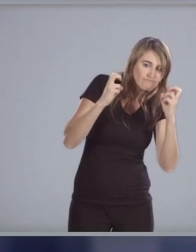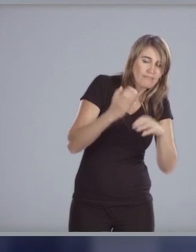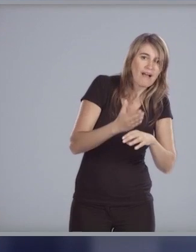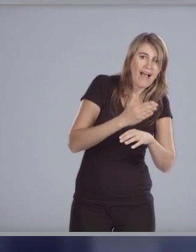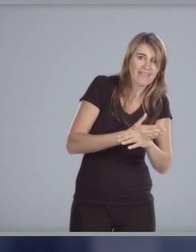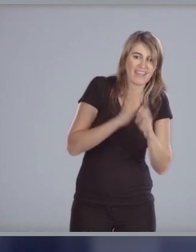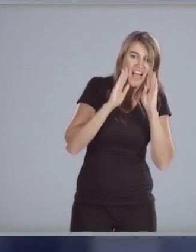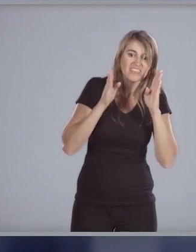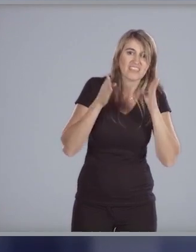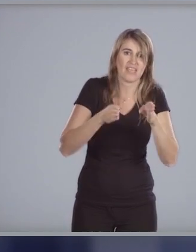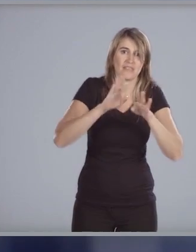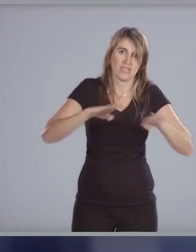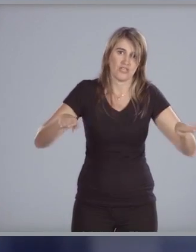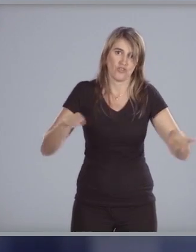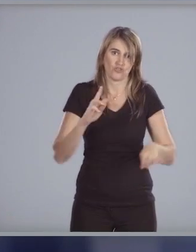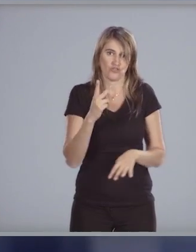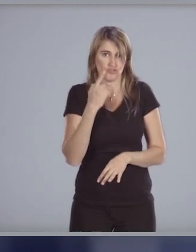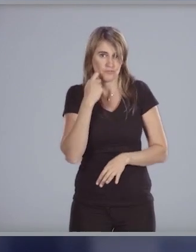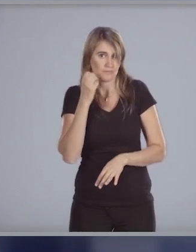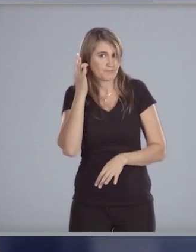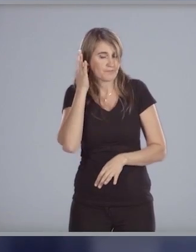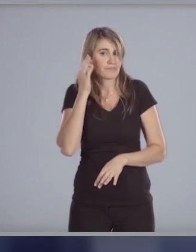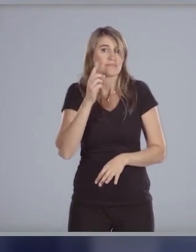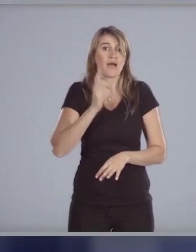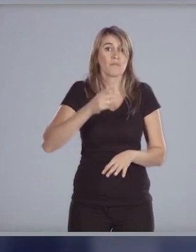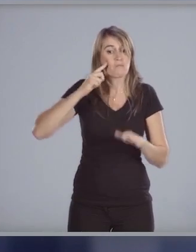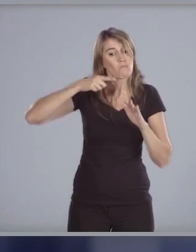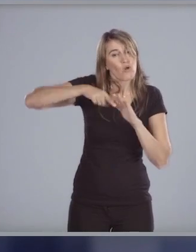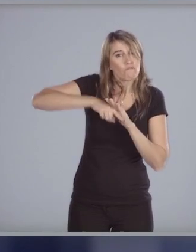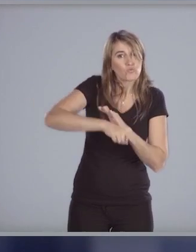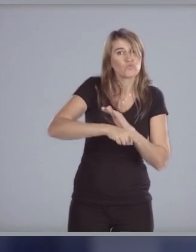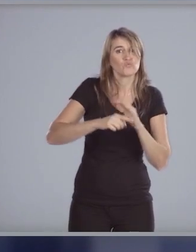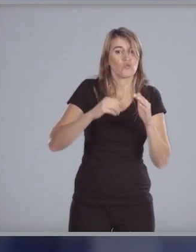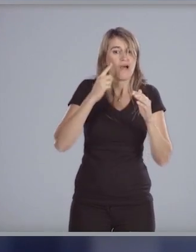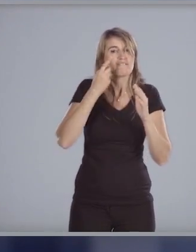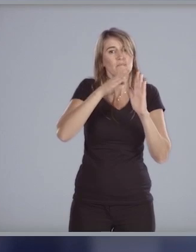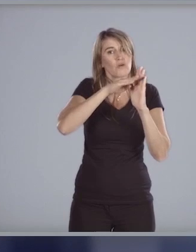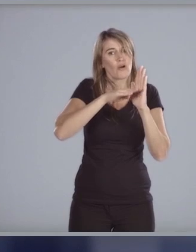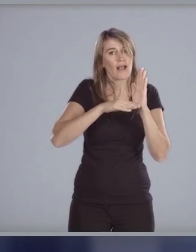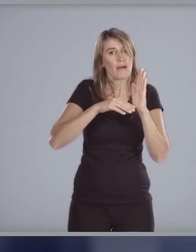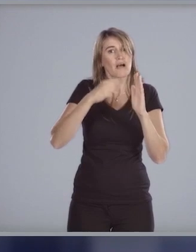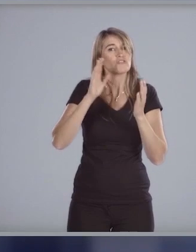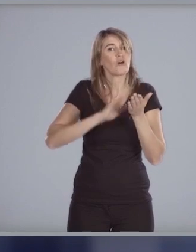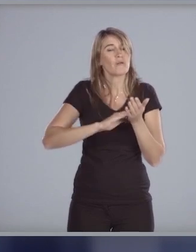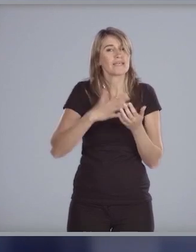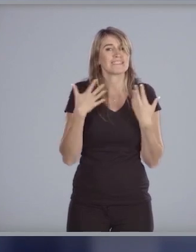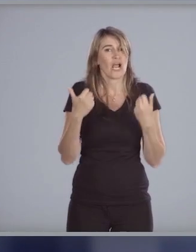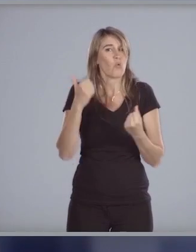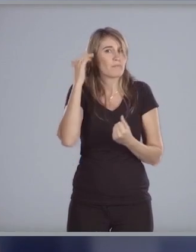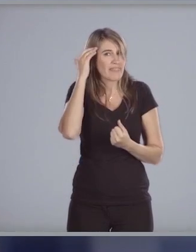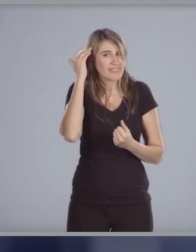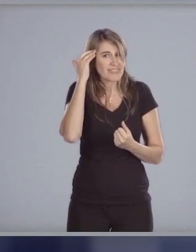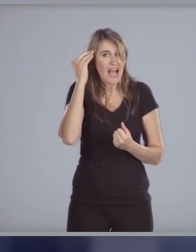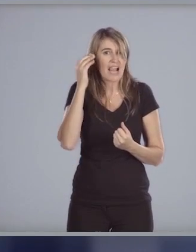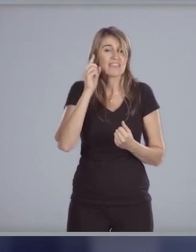y de nuestras niñas se profundizarán los programas de salud mental así como los